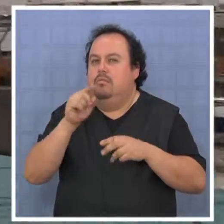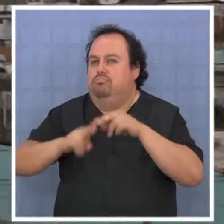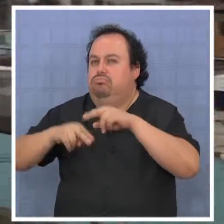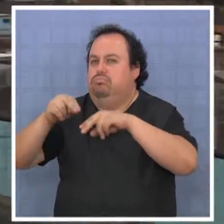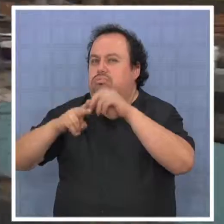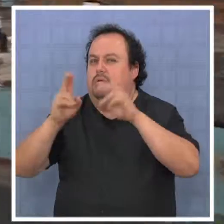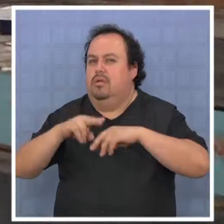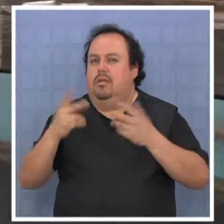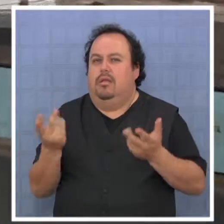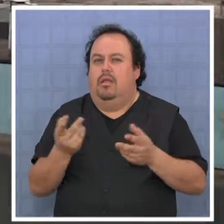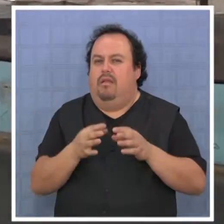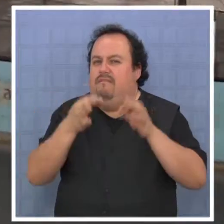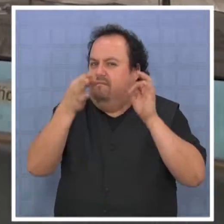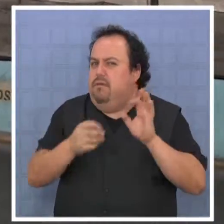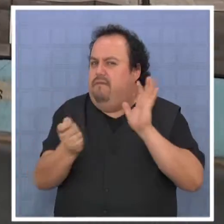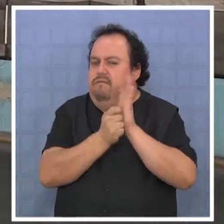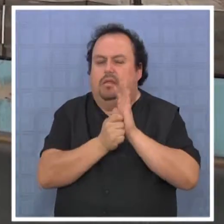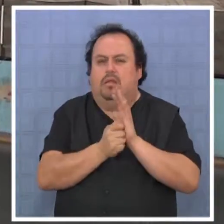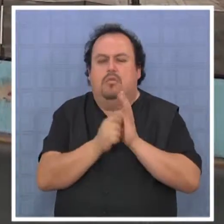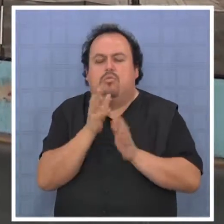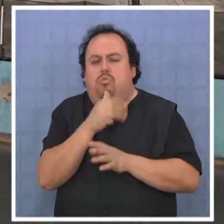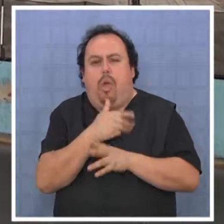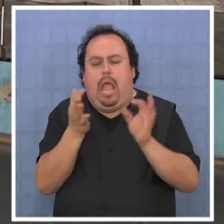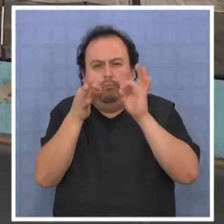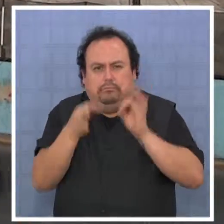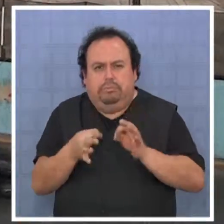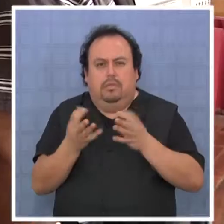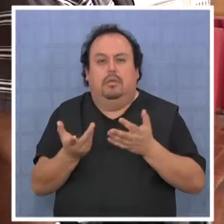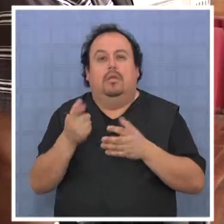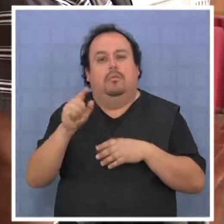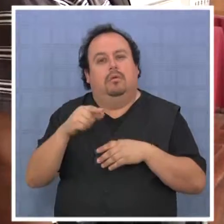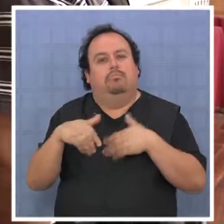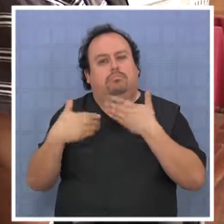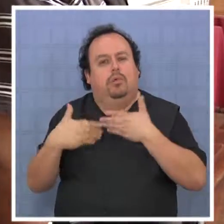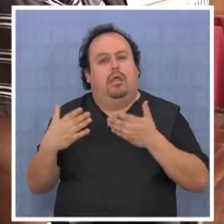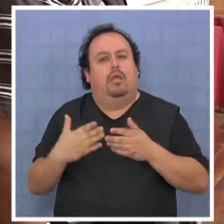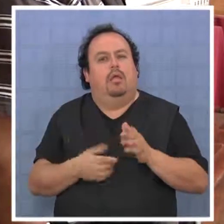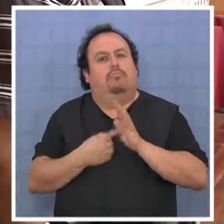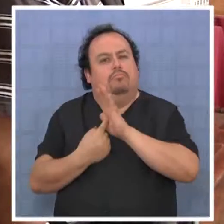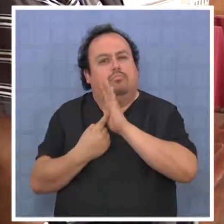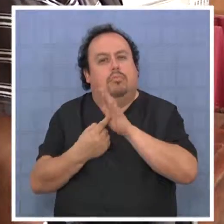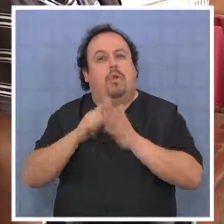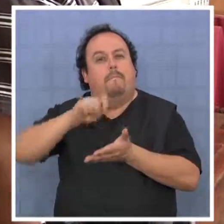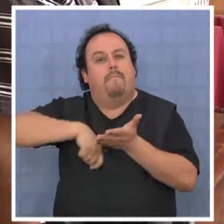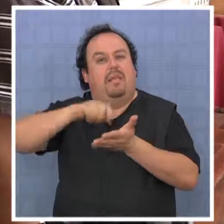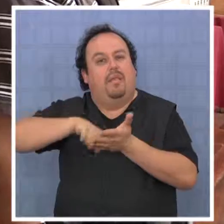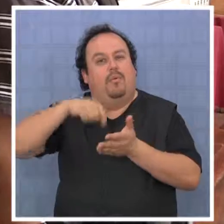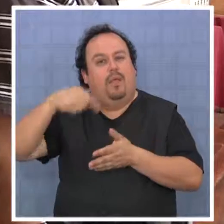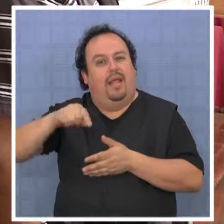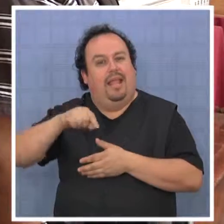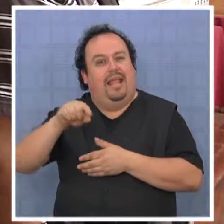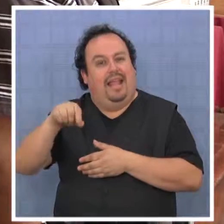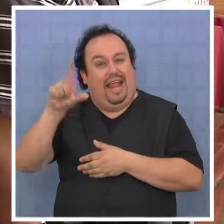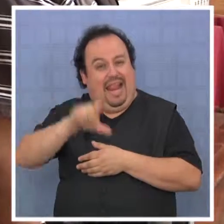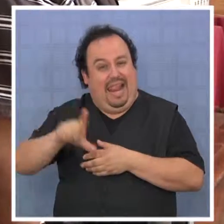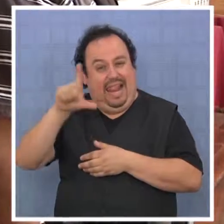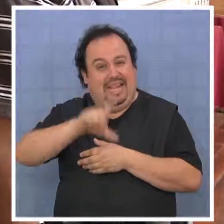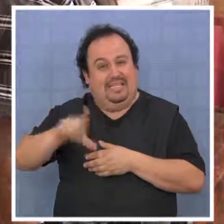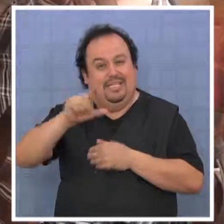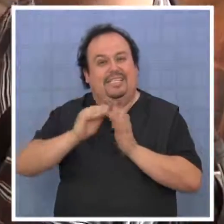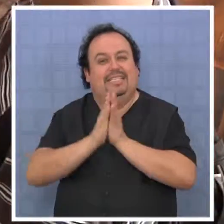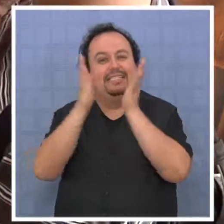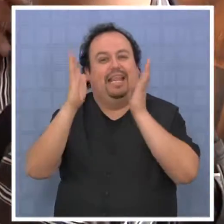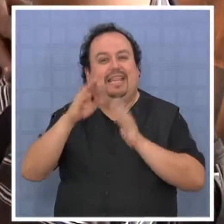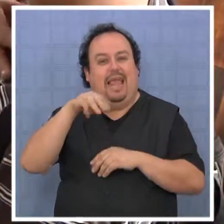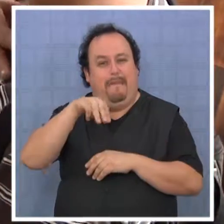reconstrucción de la emblemática escuela no tienen una fecha exacta, sí se comenzó una campaña para promocionar las matrículas del Liceo Santa